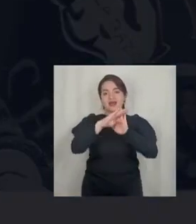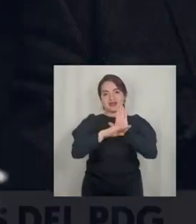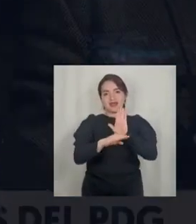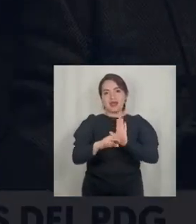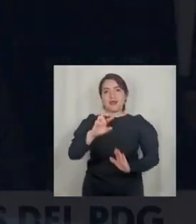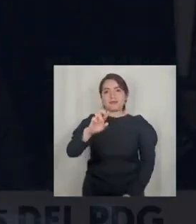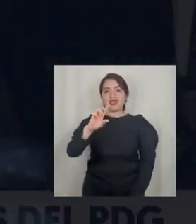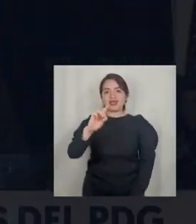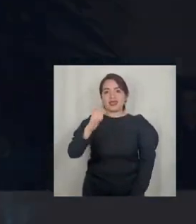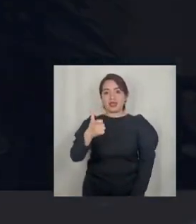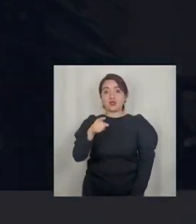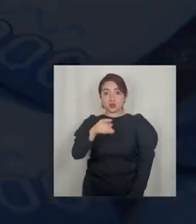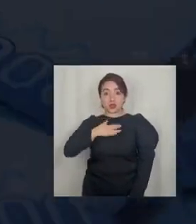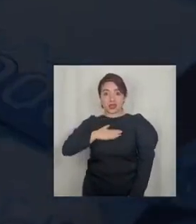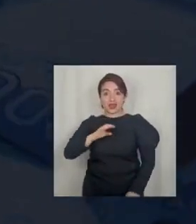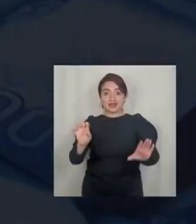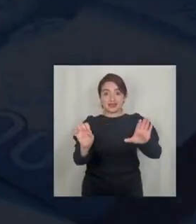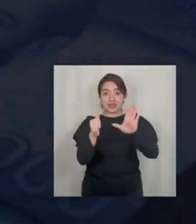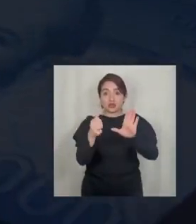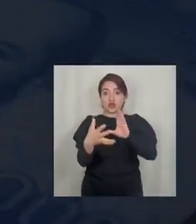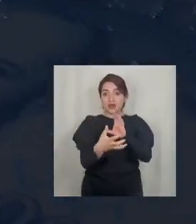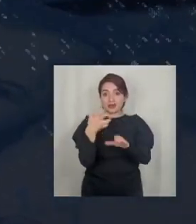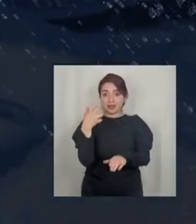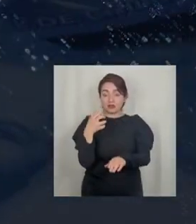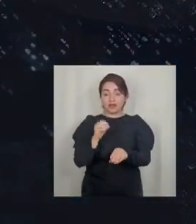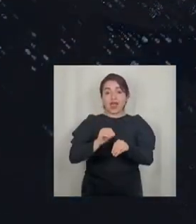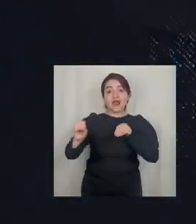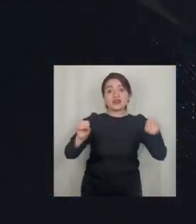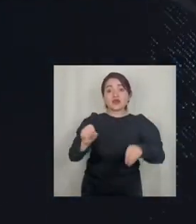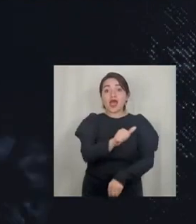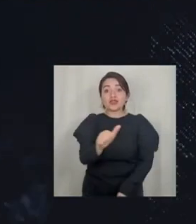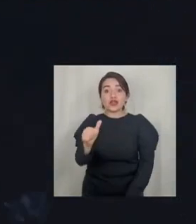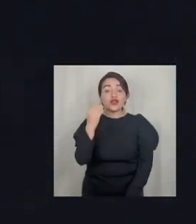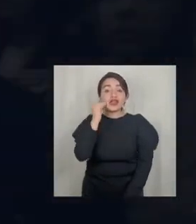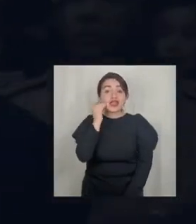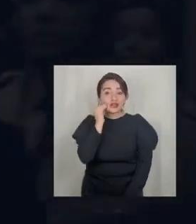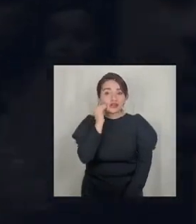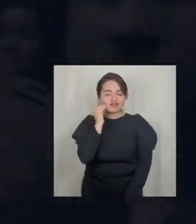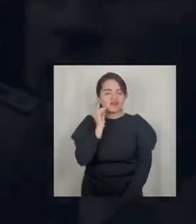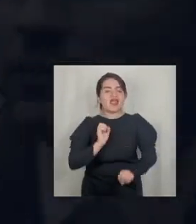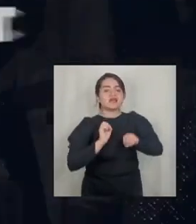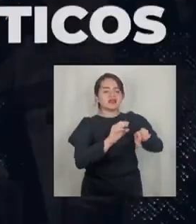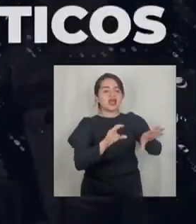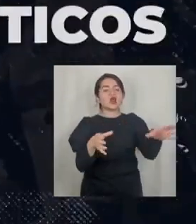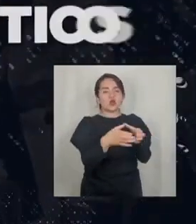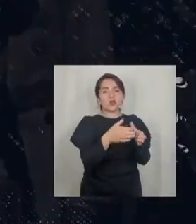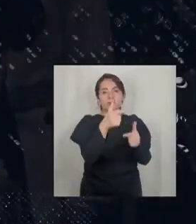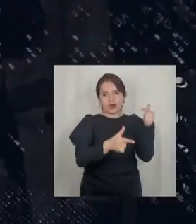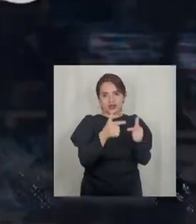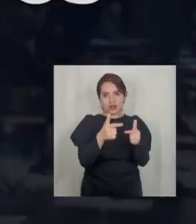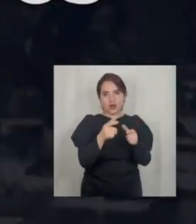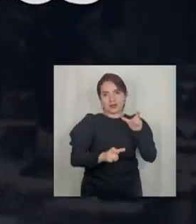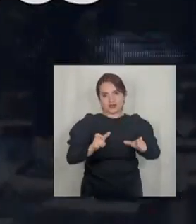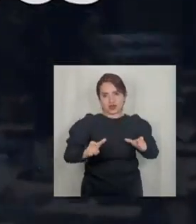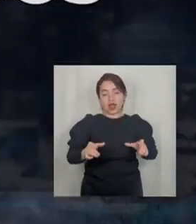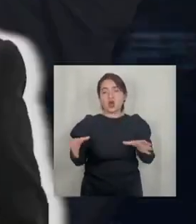lista del partido de la gente Si quieres tu sexto retiro Llamo a todos los niñetitos A darle una lección a los políticos Y